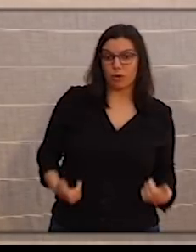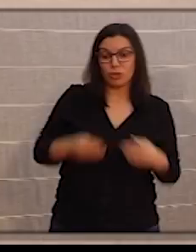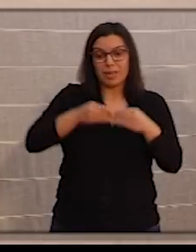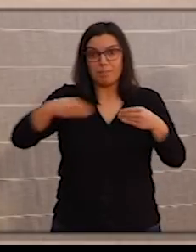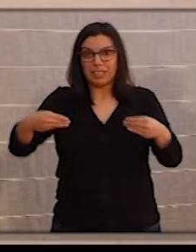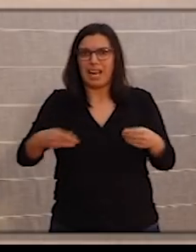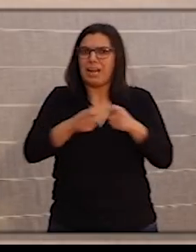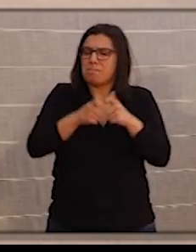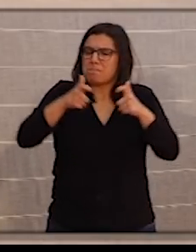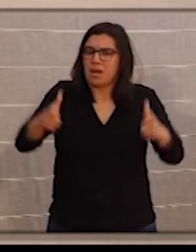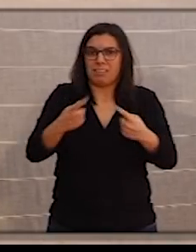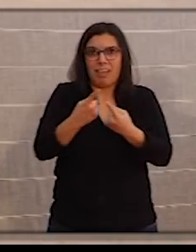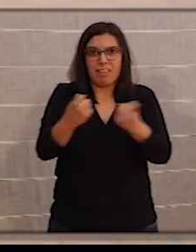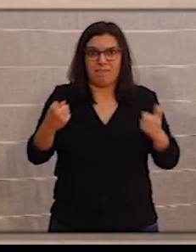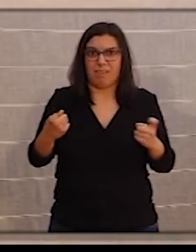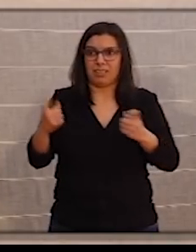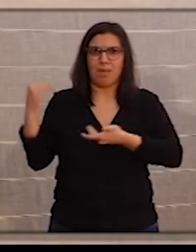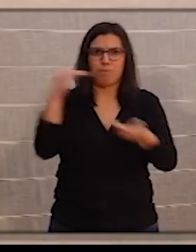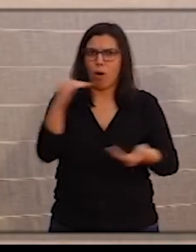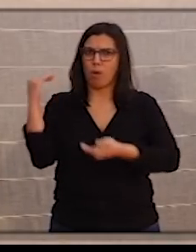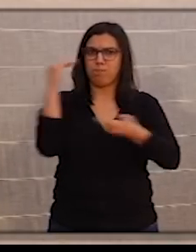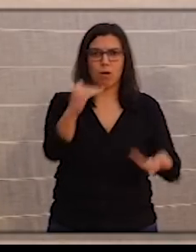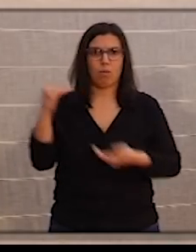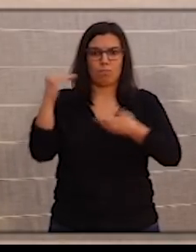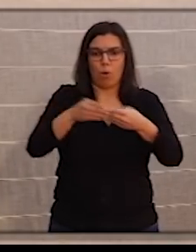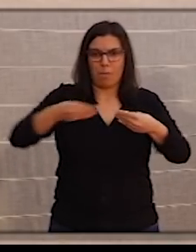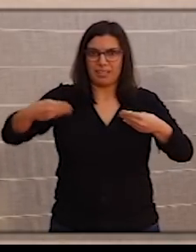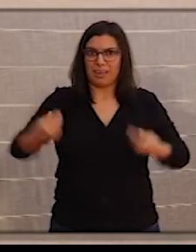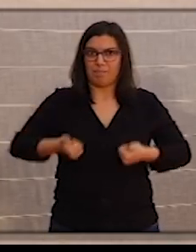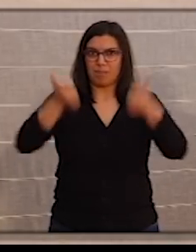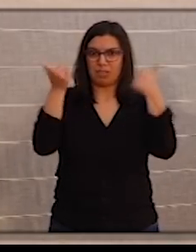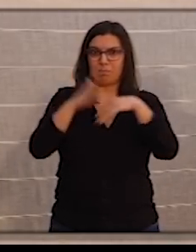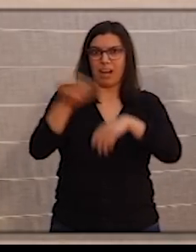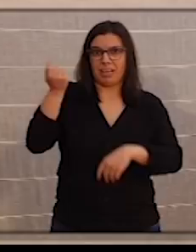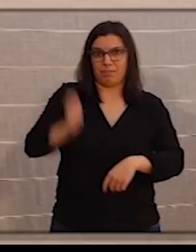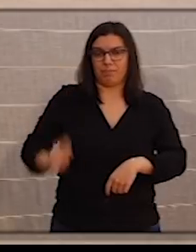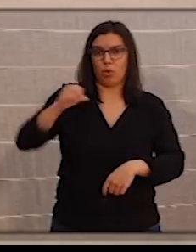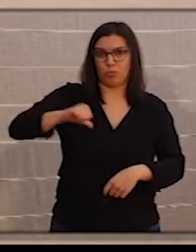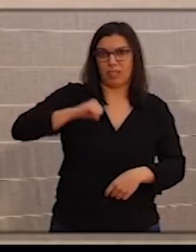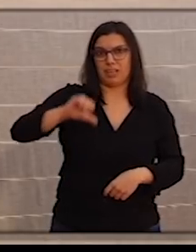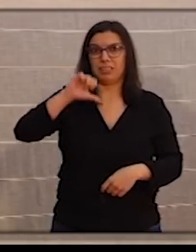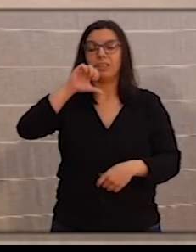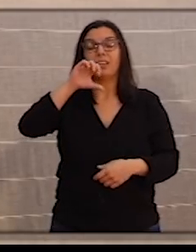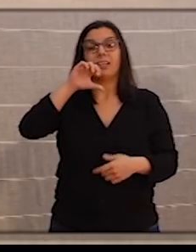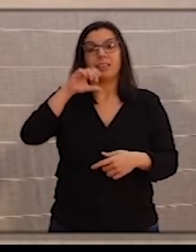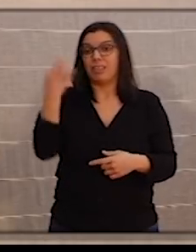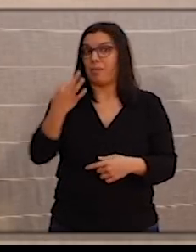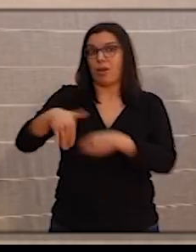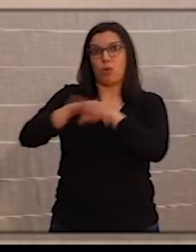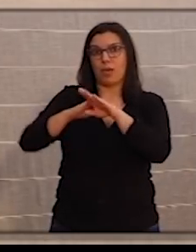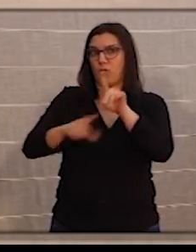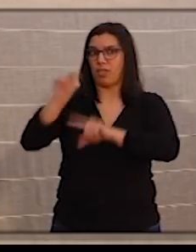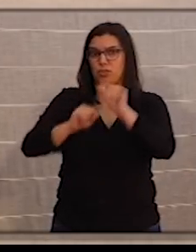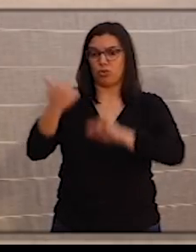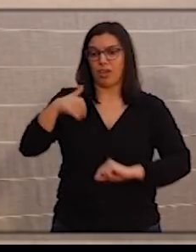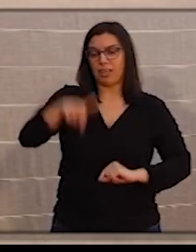incrementando los suministros. Es urgente que el Gobierno tome medidas en esta materia. Decir que Castilla